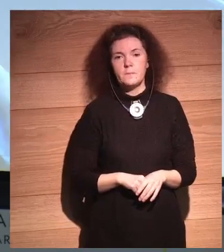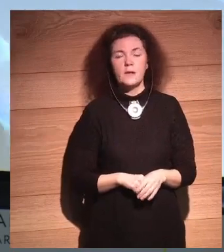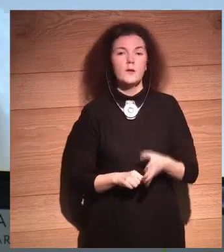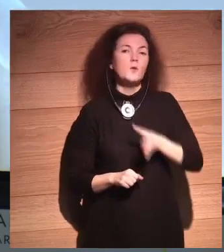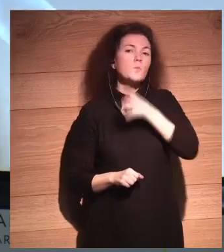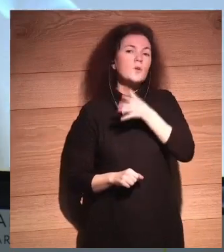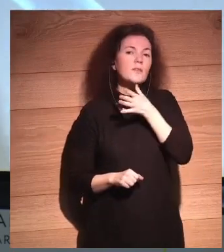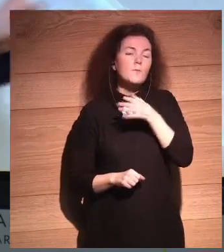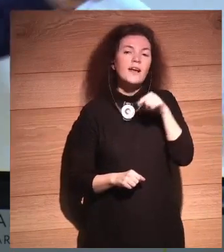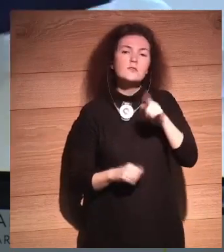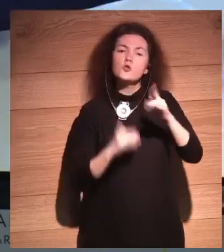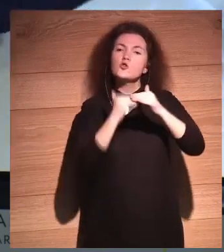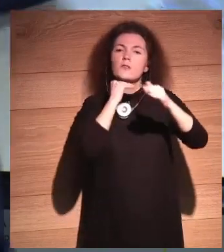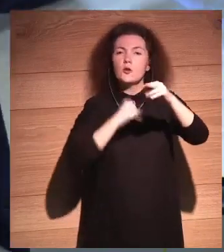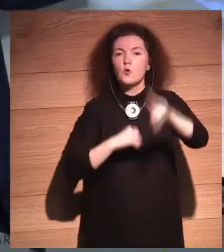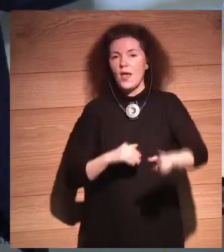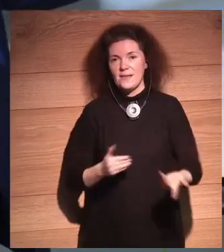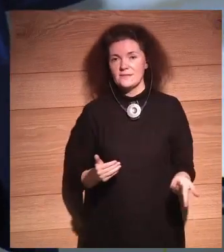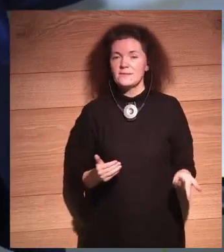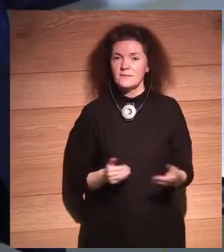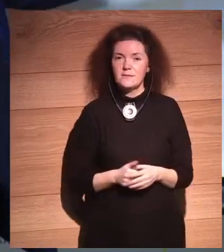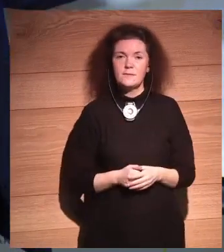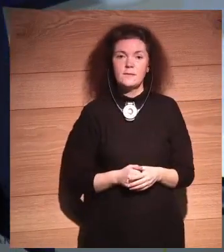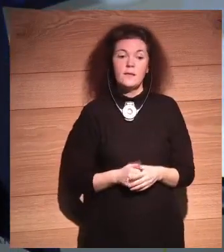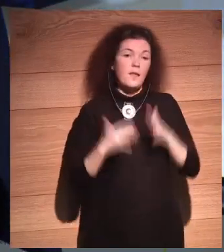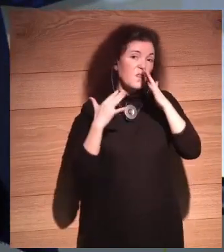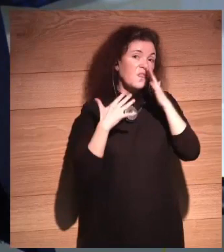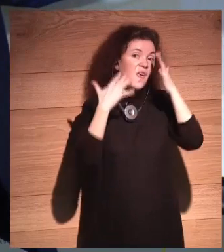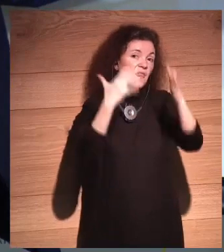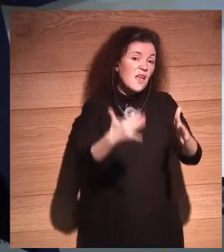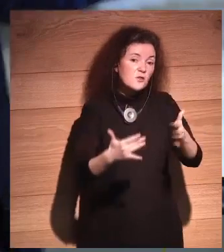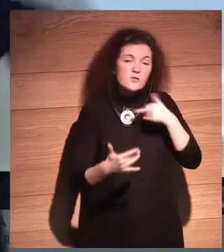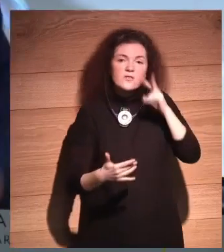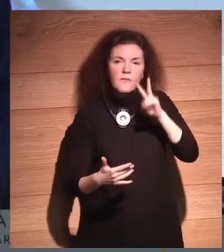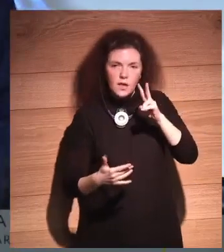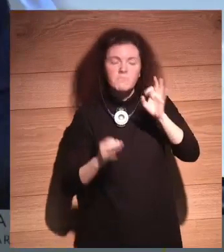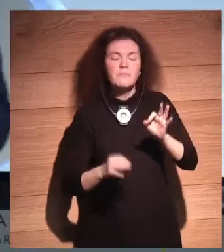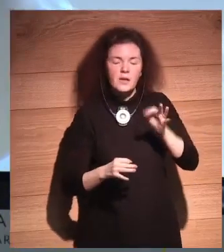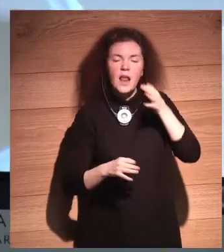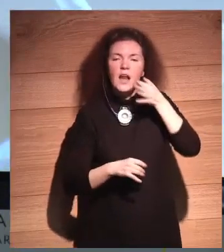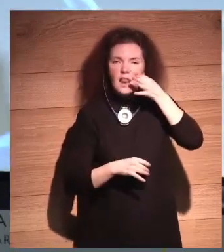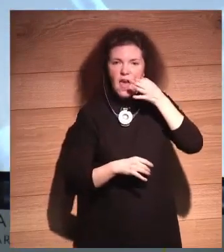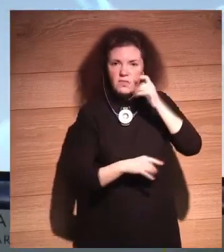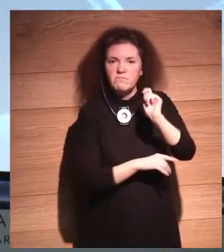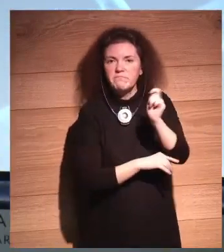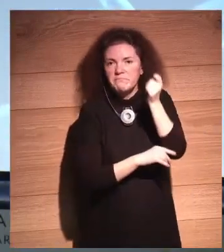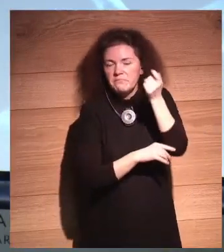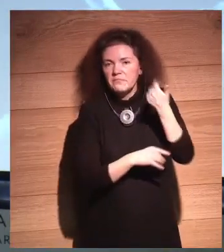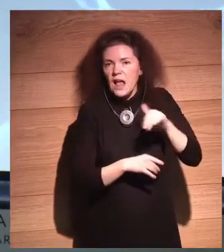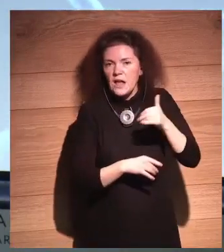Porque esto no es sostenible. En diez años vamos a ver que esto es una realidad. Y entonces,